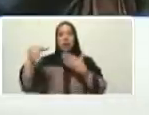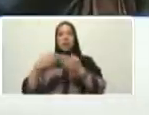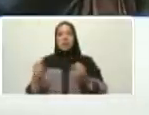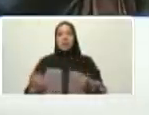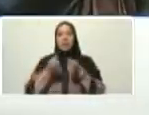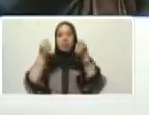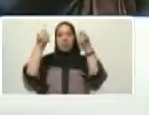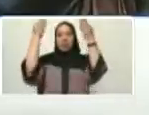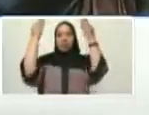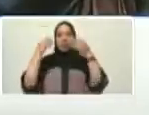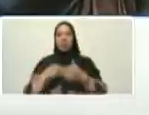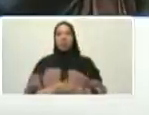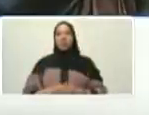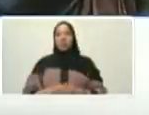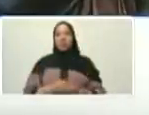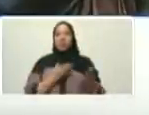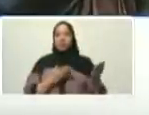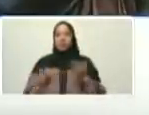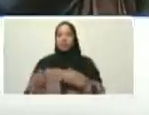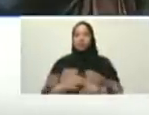adelante video